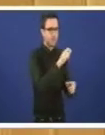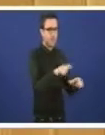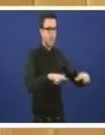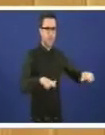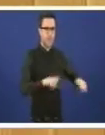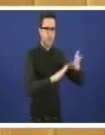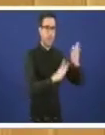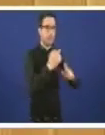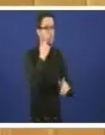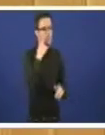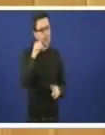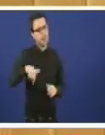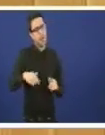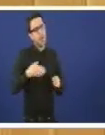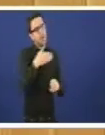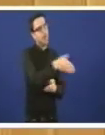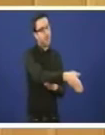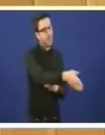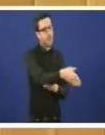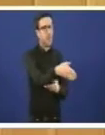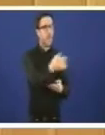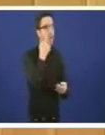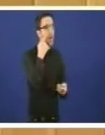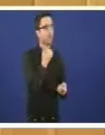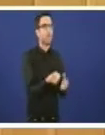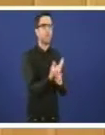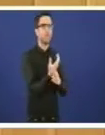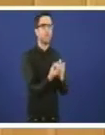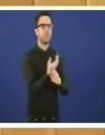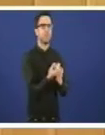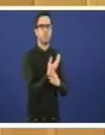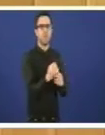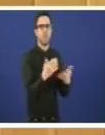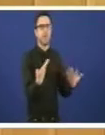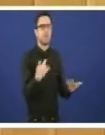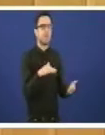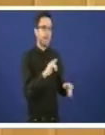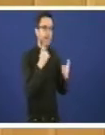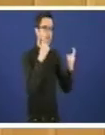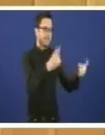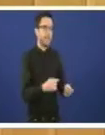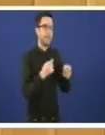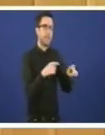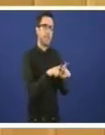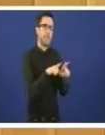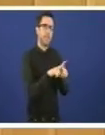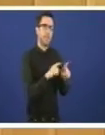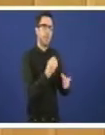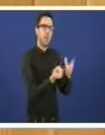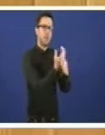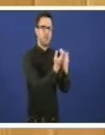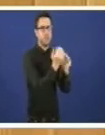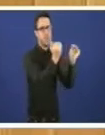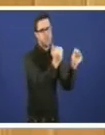a ver cantas diosinas e cantos furanos se emiten atmósferas e que procura ter eso nunhas condiciosas